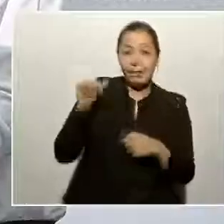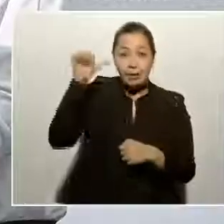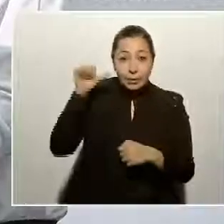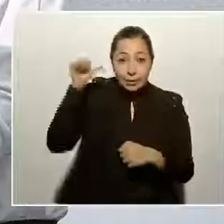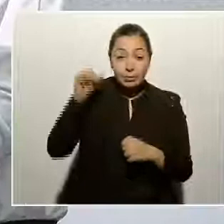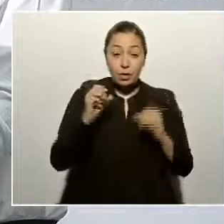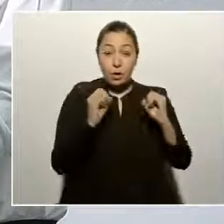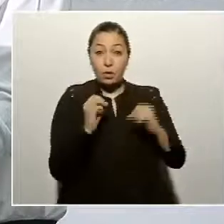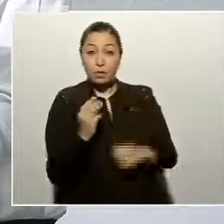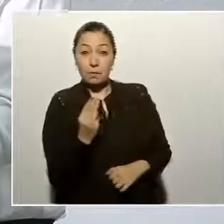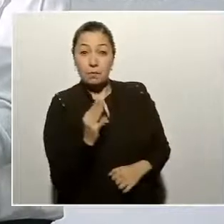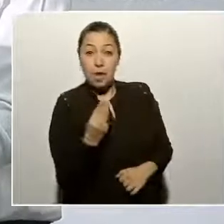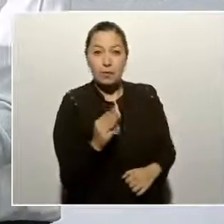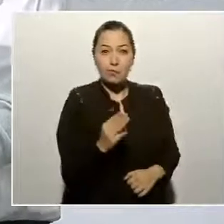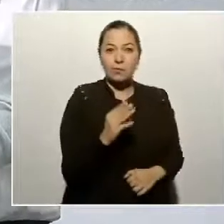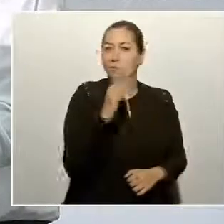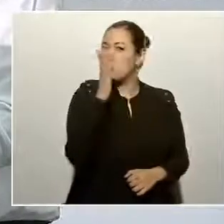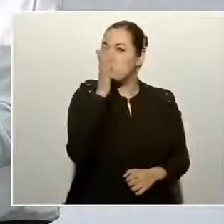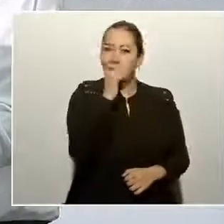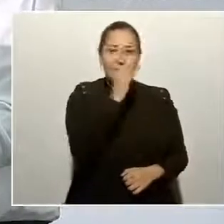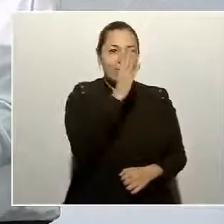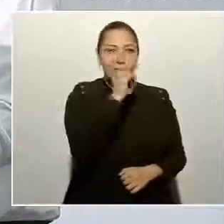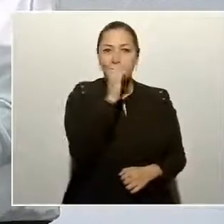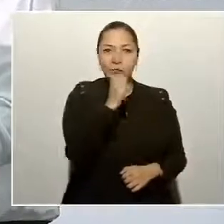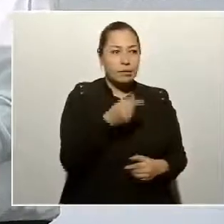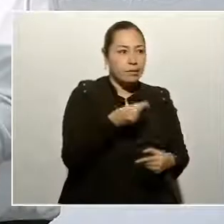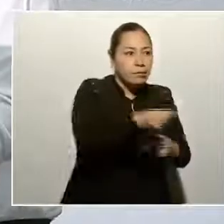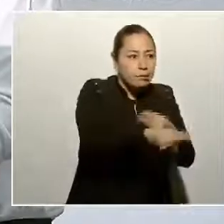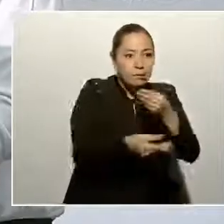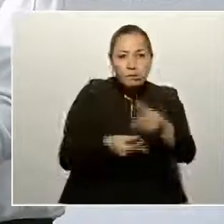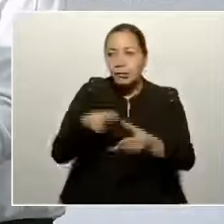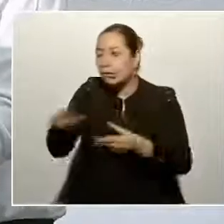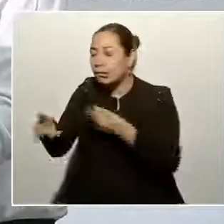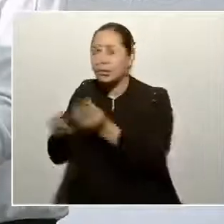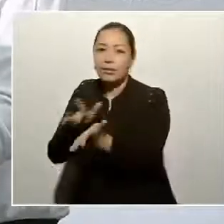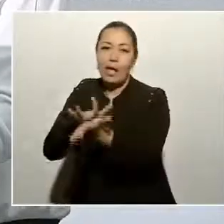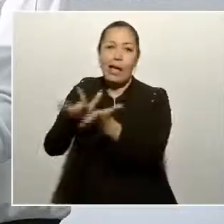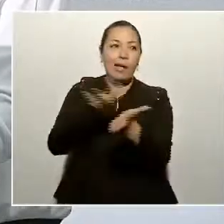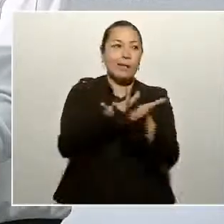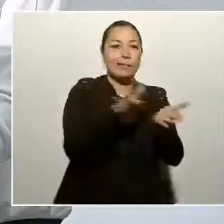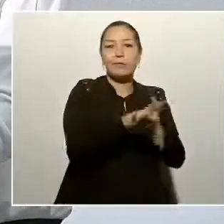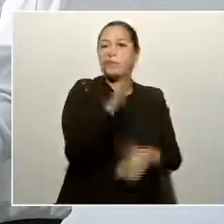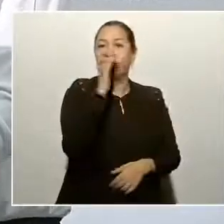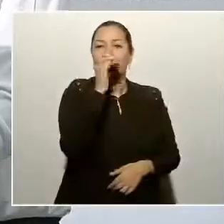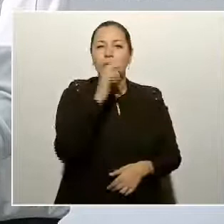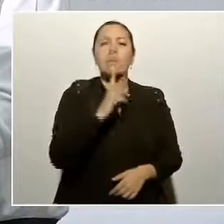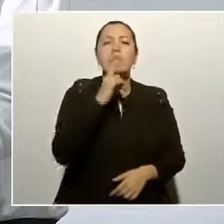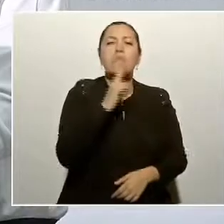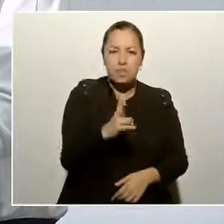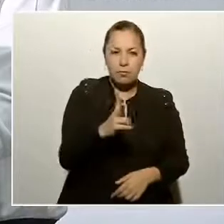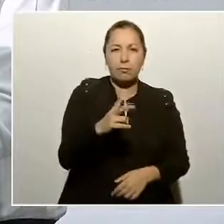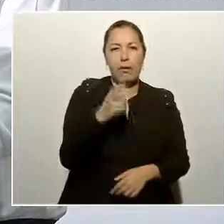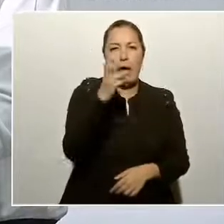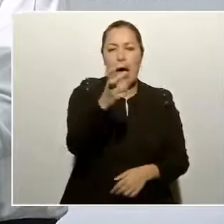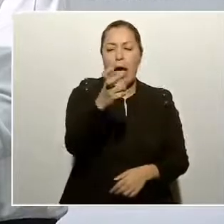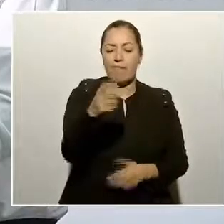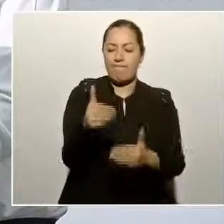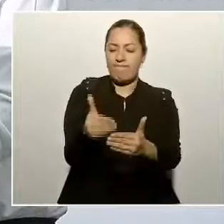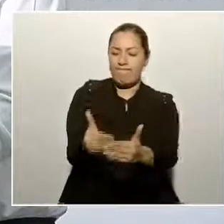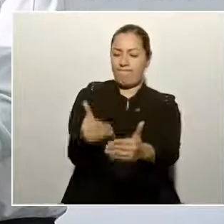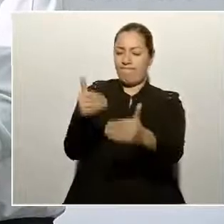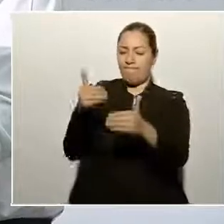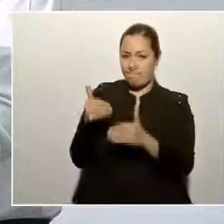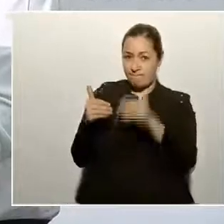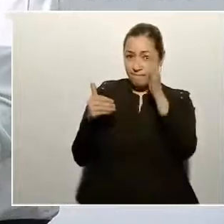estar entregando apoyos. Por eso, por tenemos